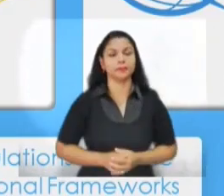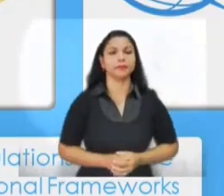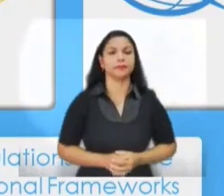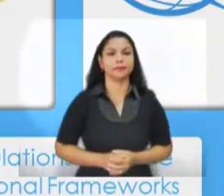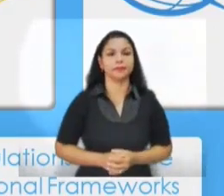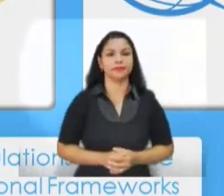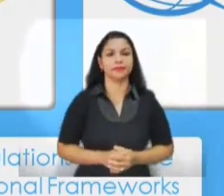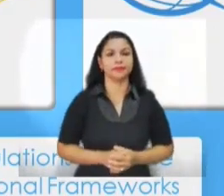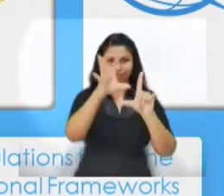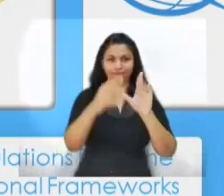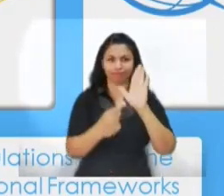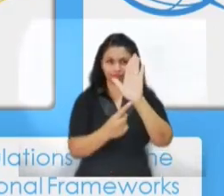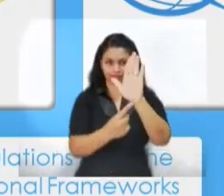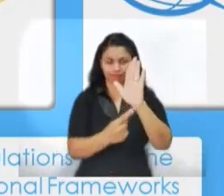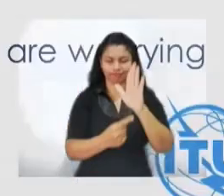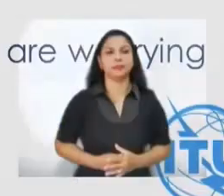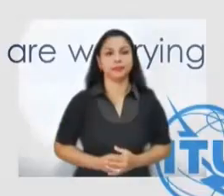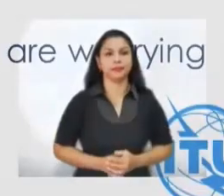transparencia.